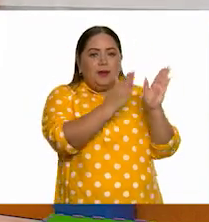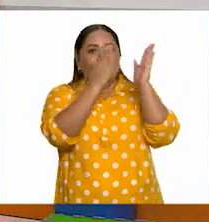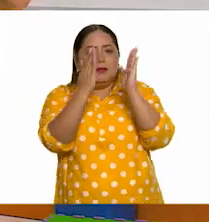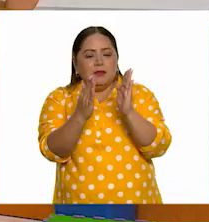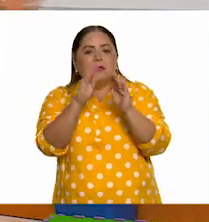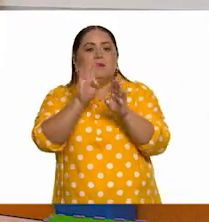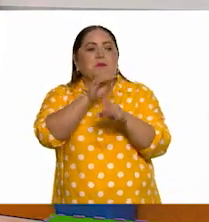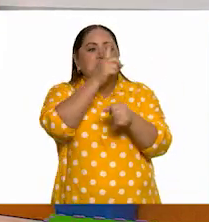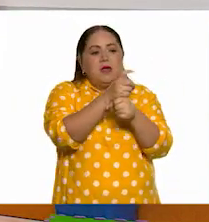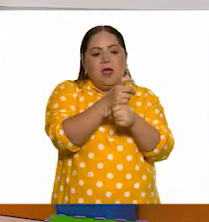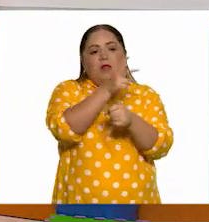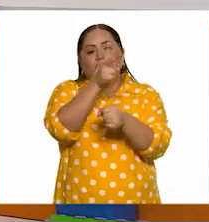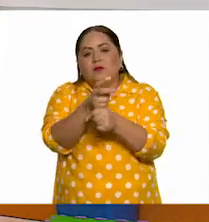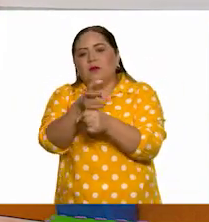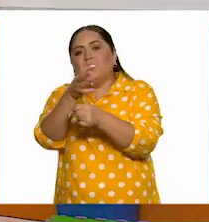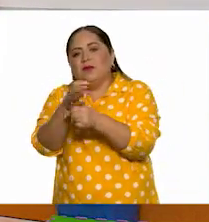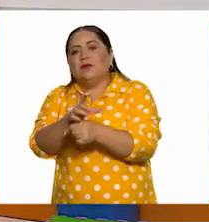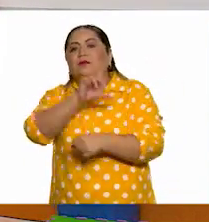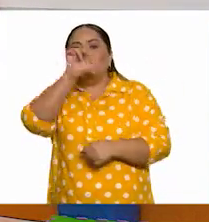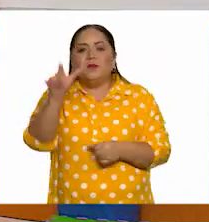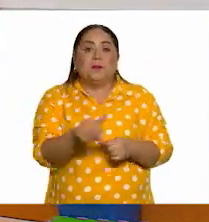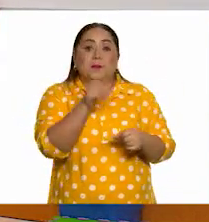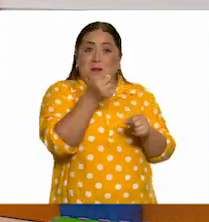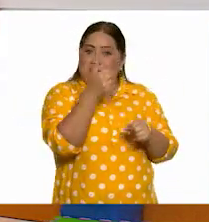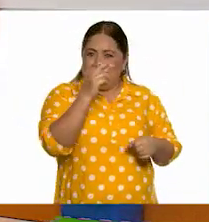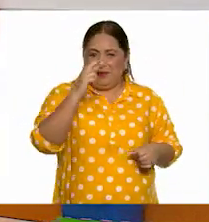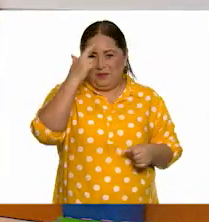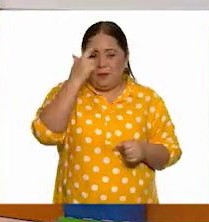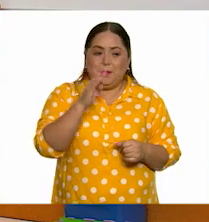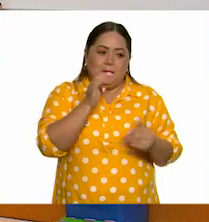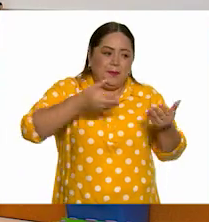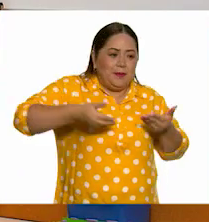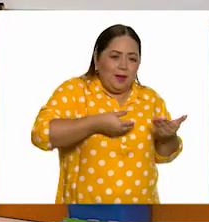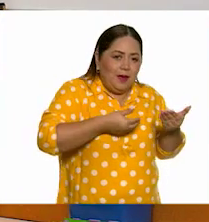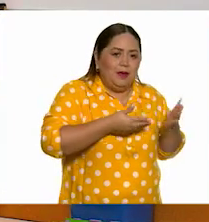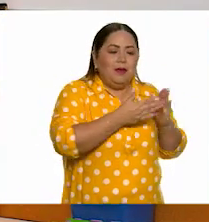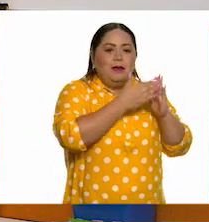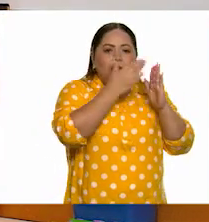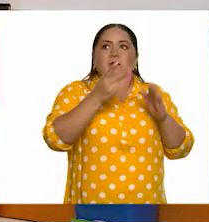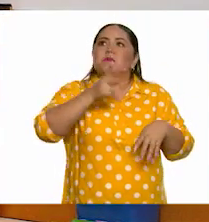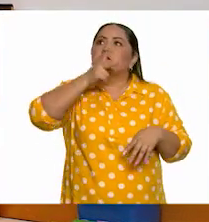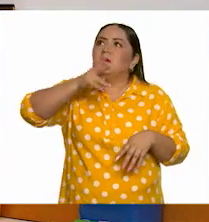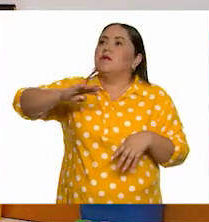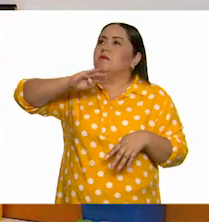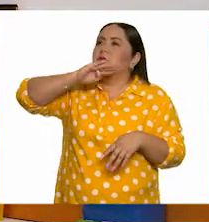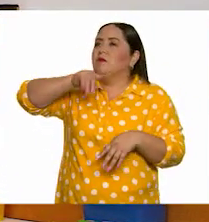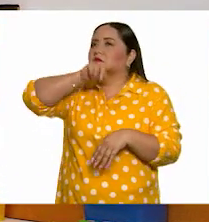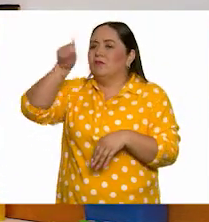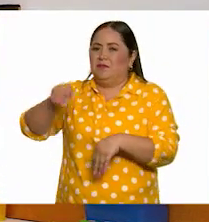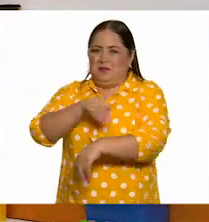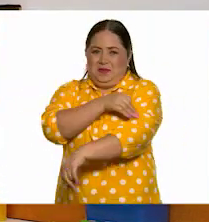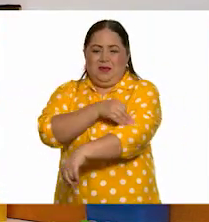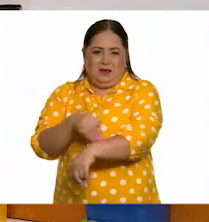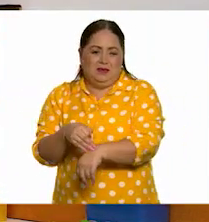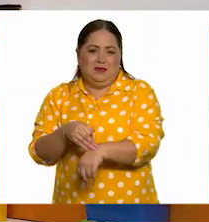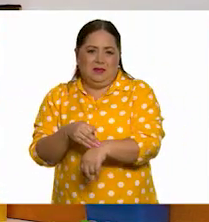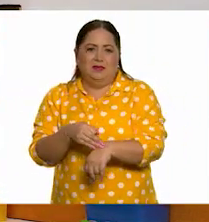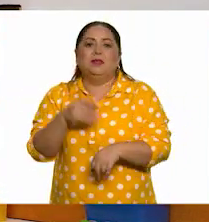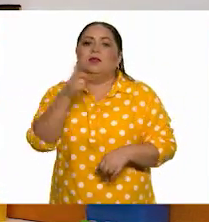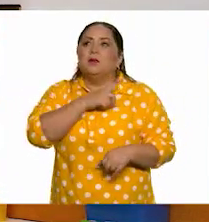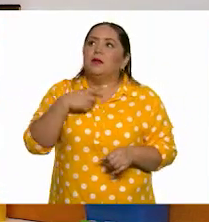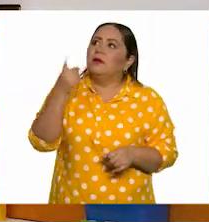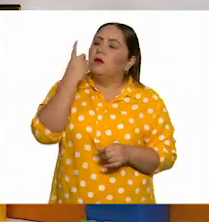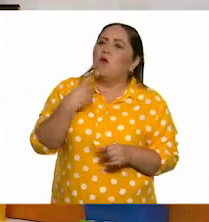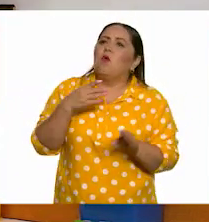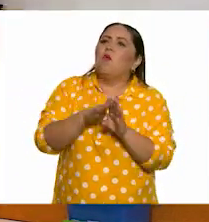que después y que al final. Hicimos lo de los bebés, pedimos a nuestros padres y a nuestra familia que